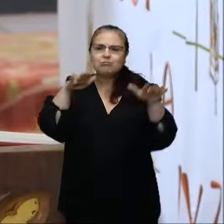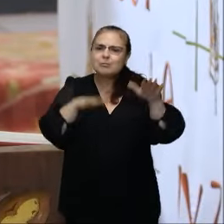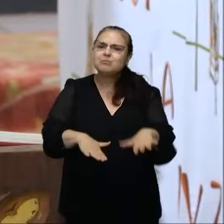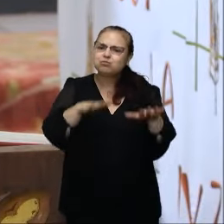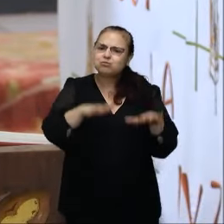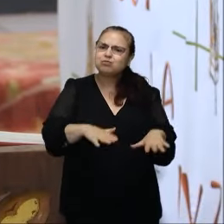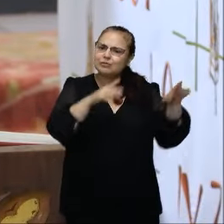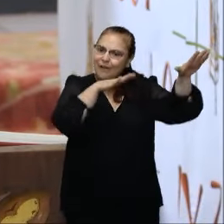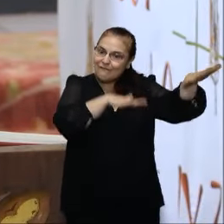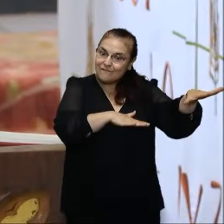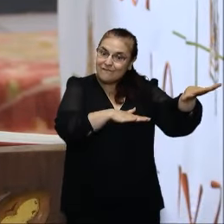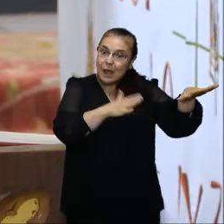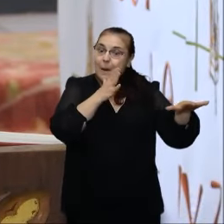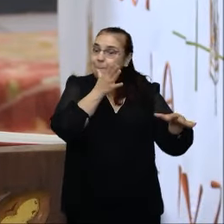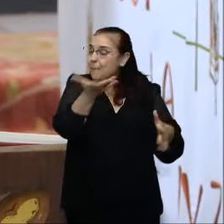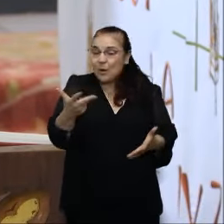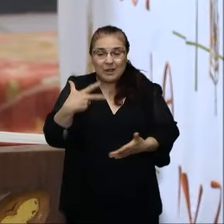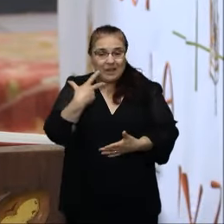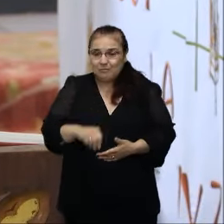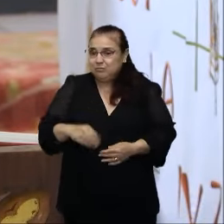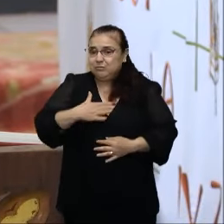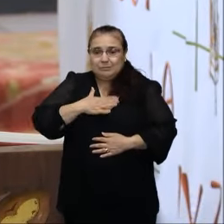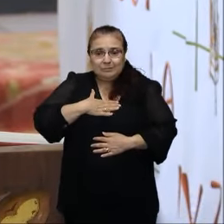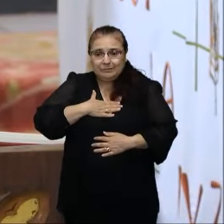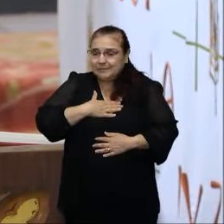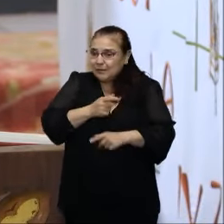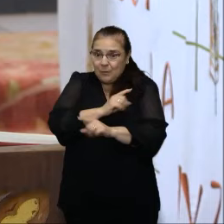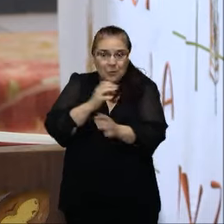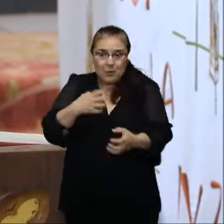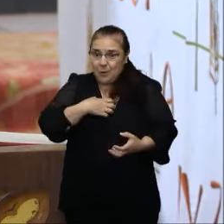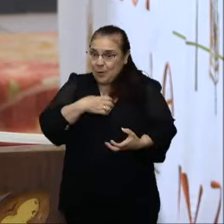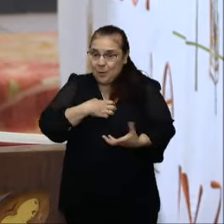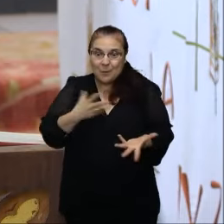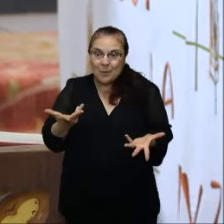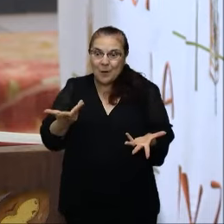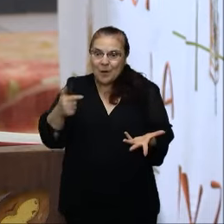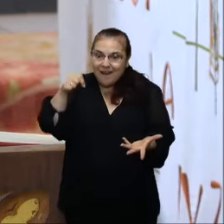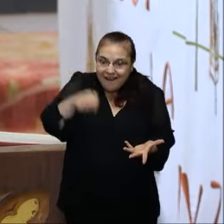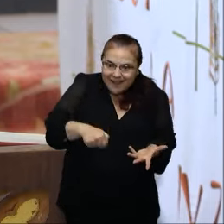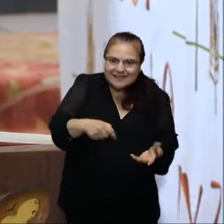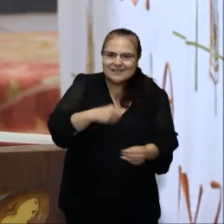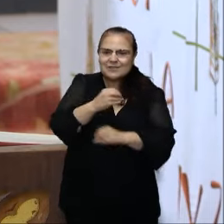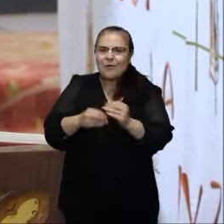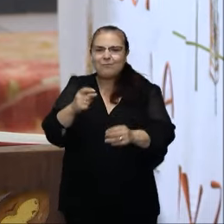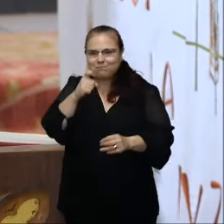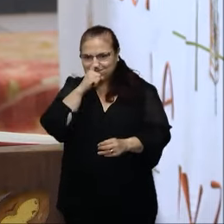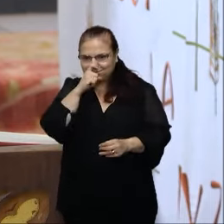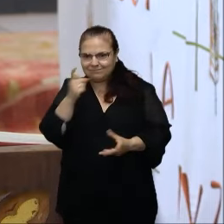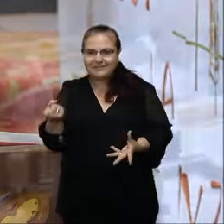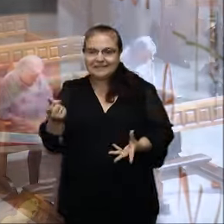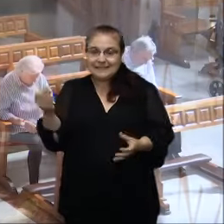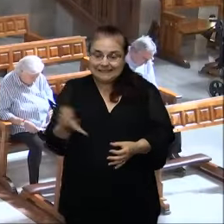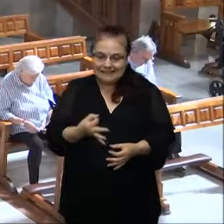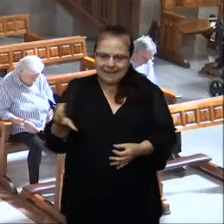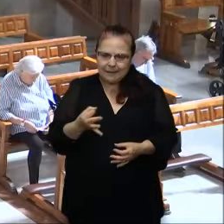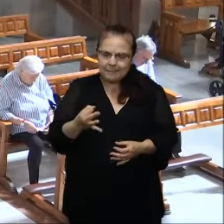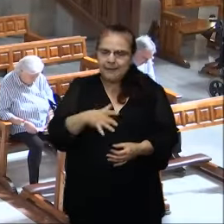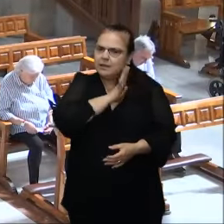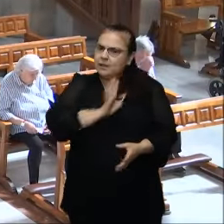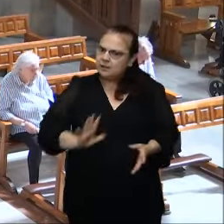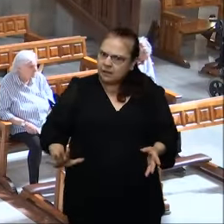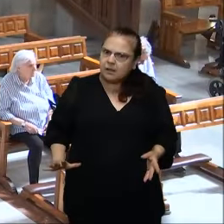porque no puede negarse a sí mismo. Esto es lo que has de recordar, advirtiéndoles